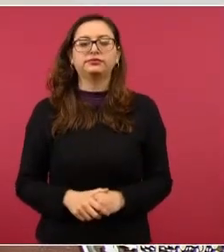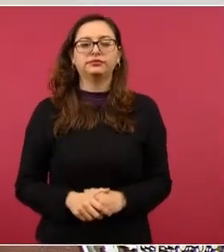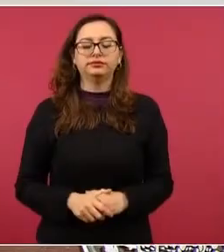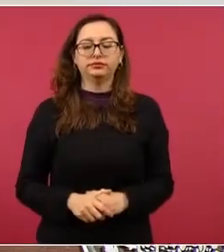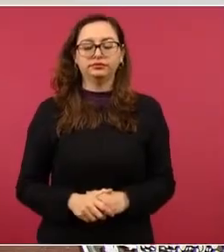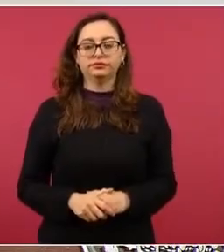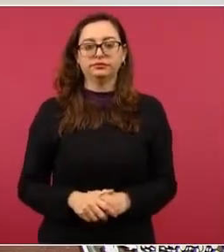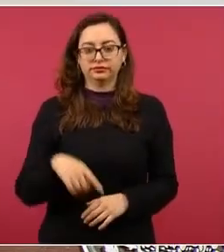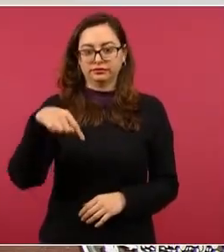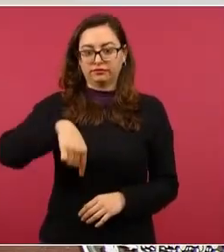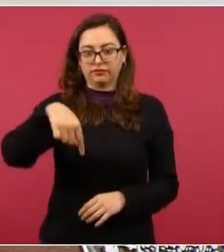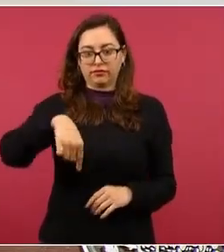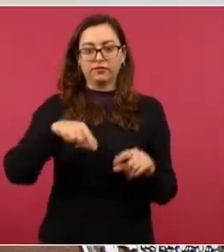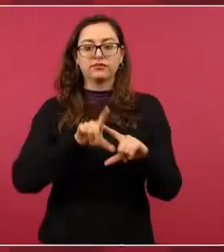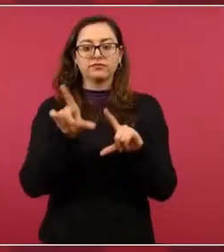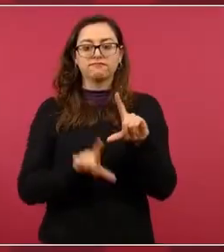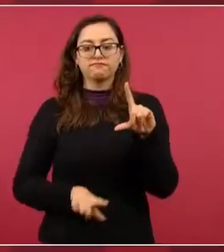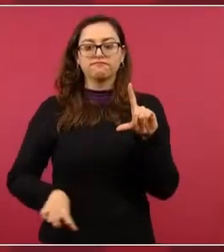aquí,